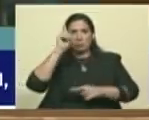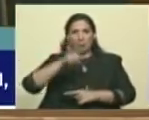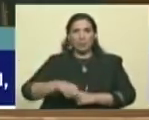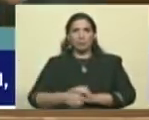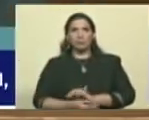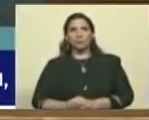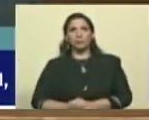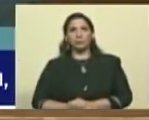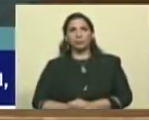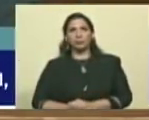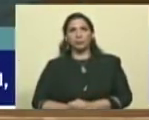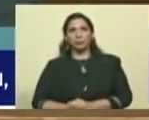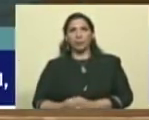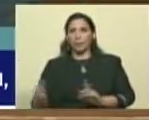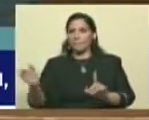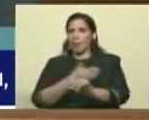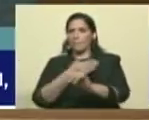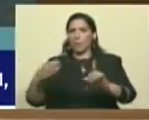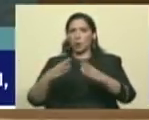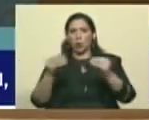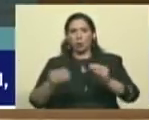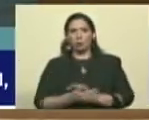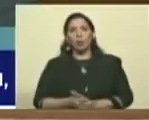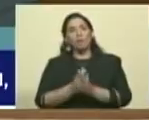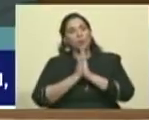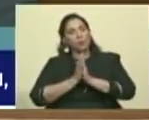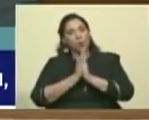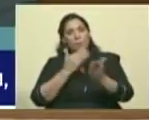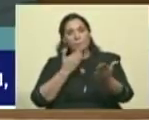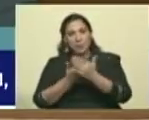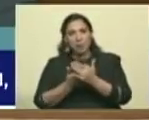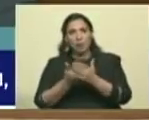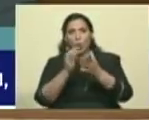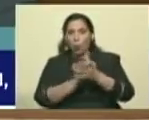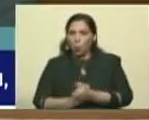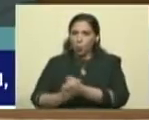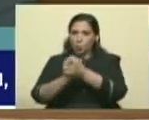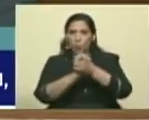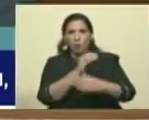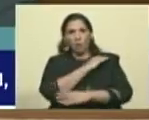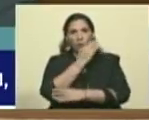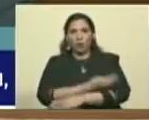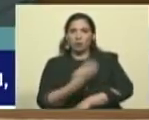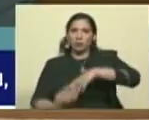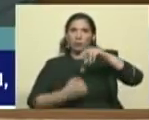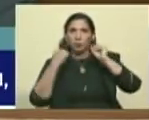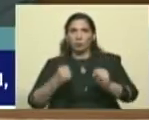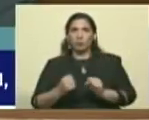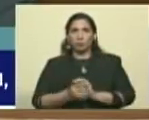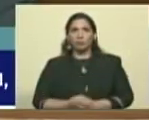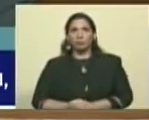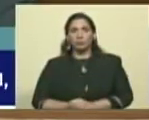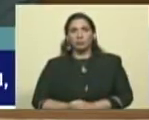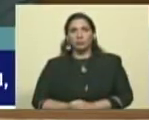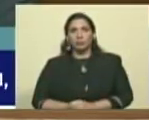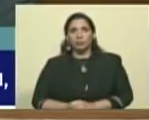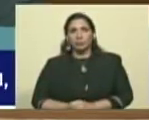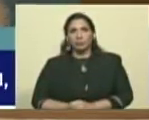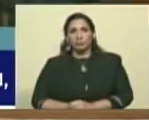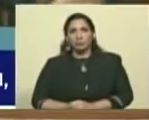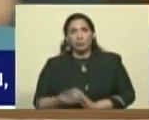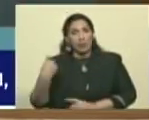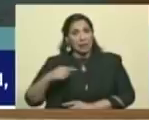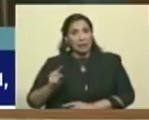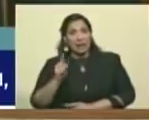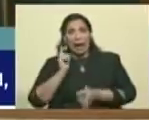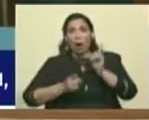Y los atacan desde todos lados. Yo les pido, de verdad, por la unión de las fuerzas revolucionarias. Y que el que tenga alguna